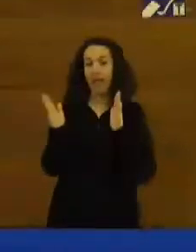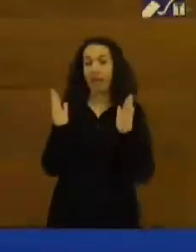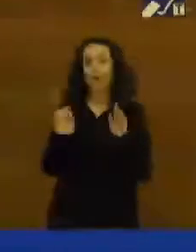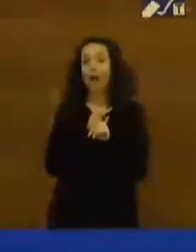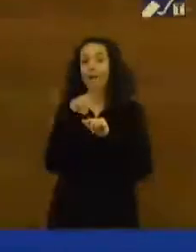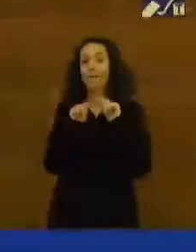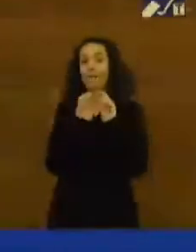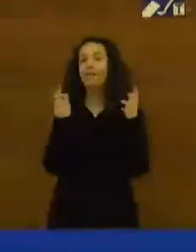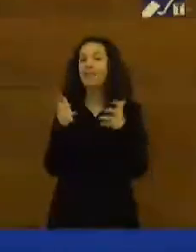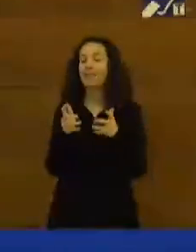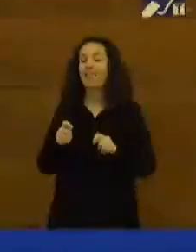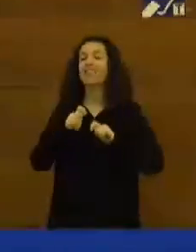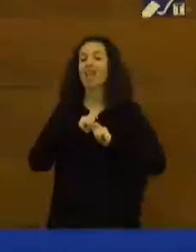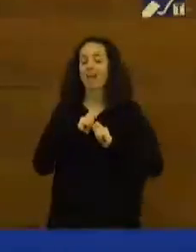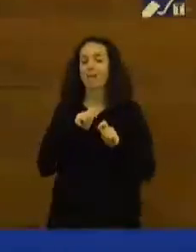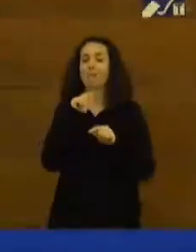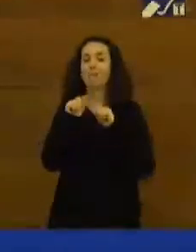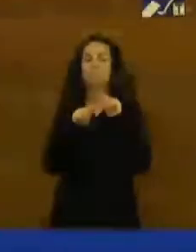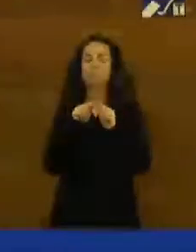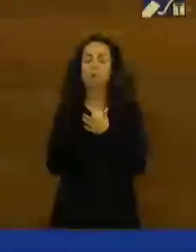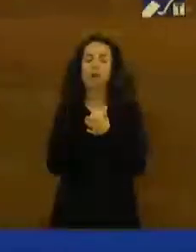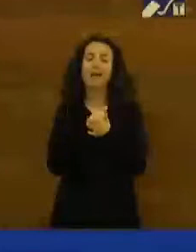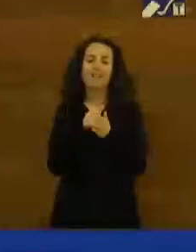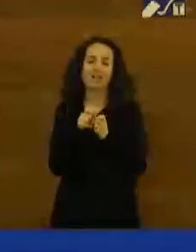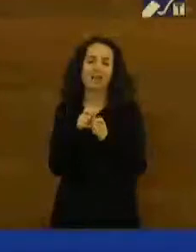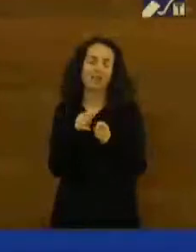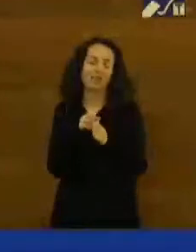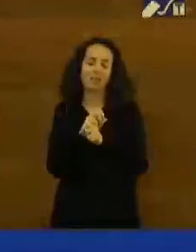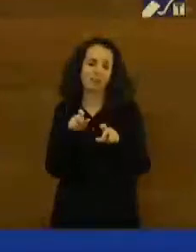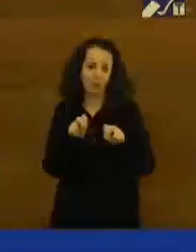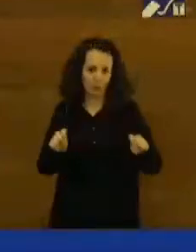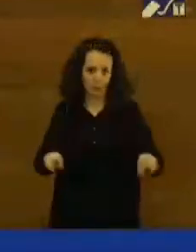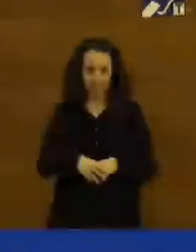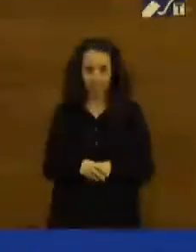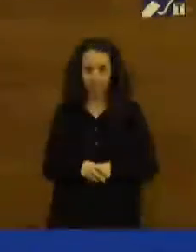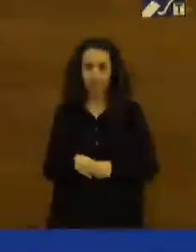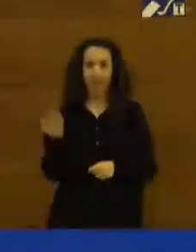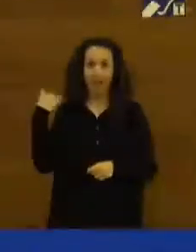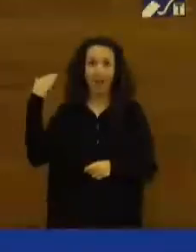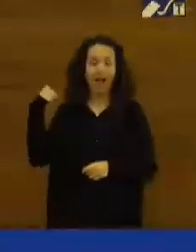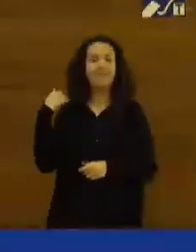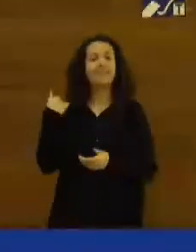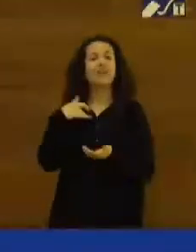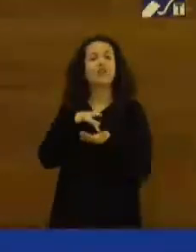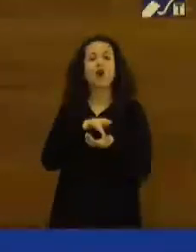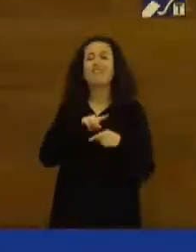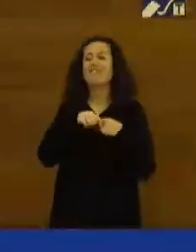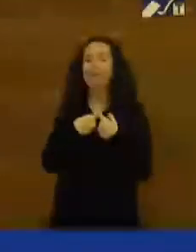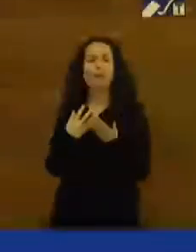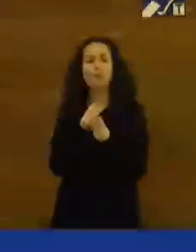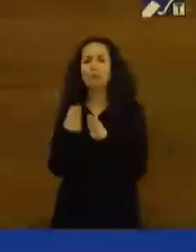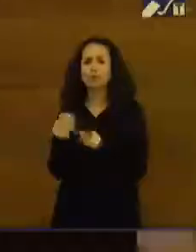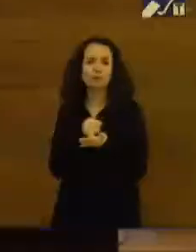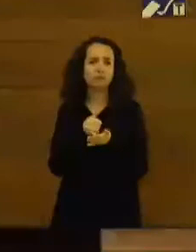incrementando la vulnerabilidad, ¿no? Ya había bastante porción de gente vulnerable en este país